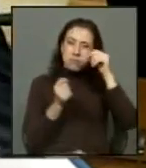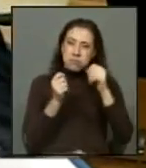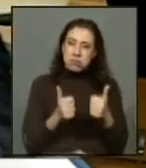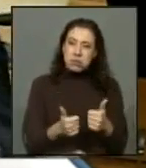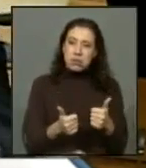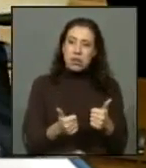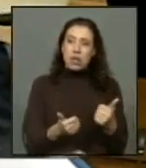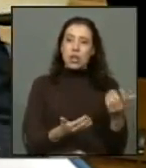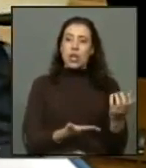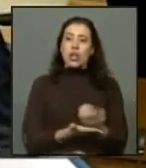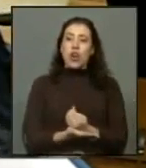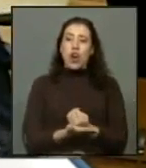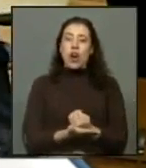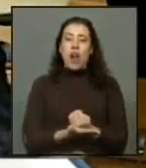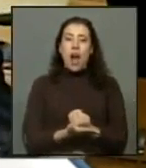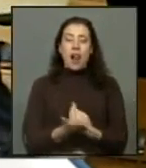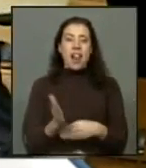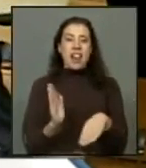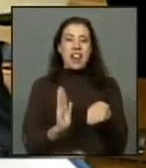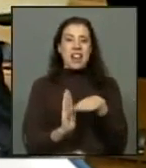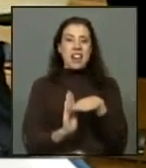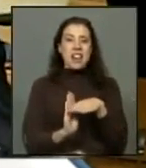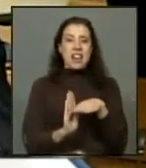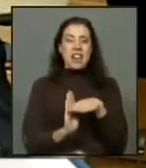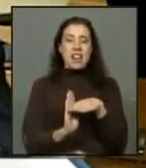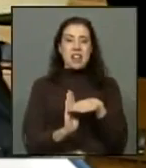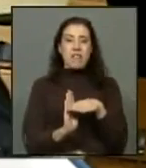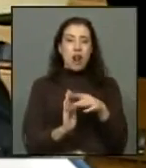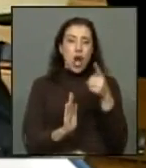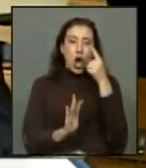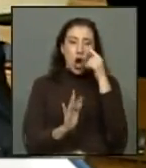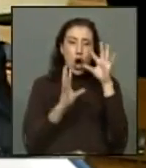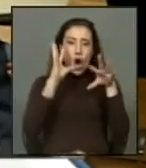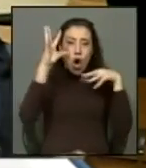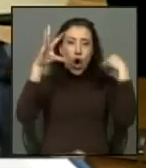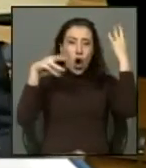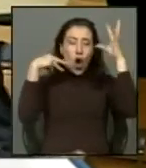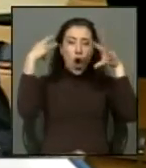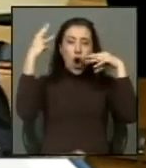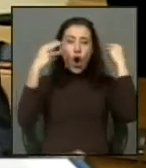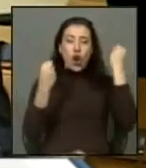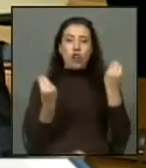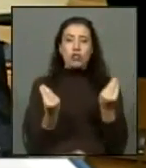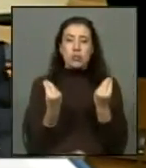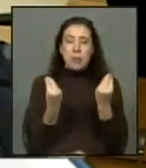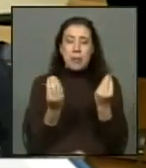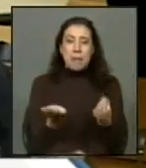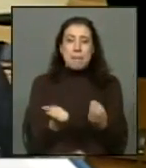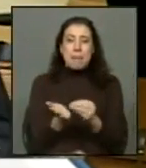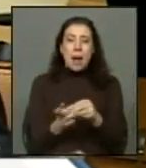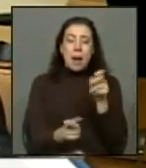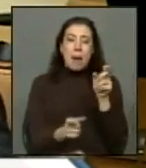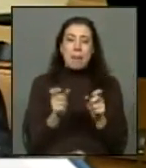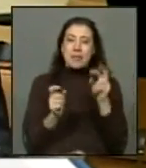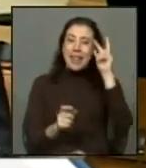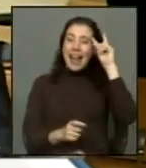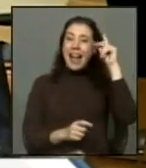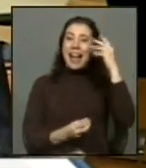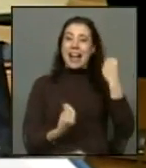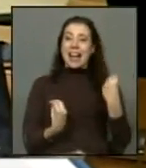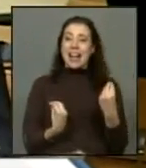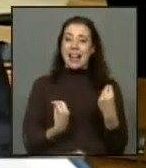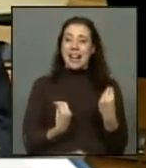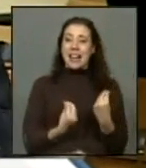lograr estos niveles de conocimiento e innovadores, gente que son creadores.